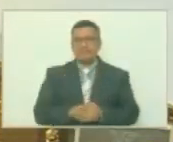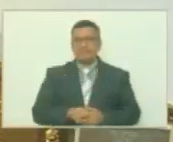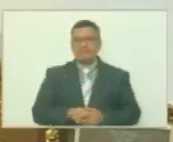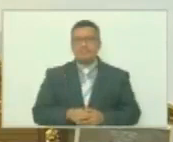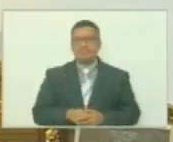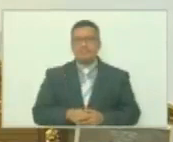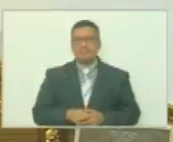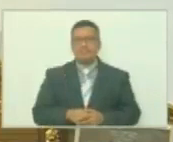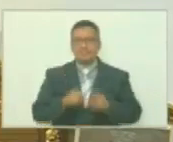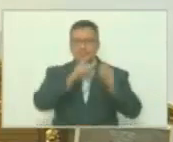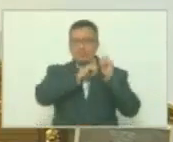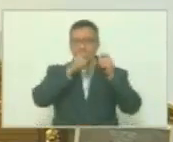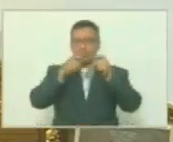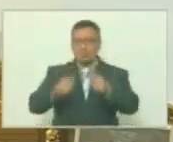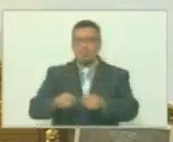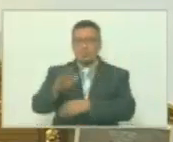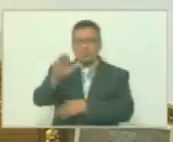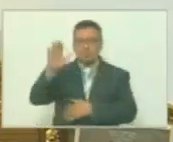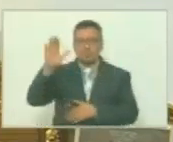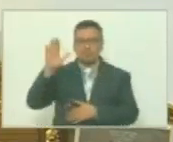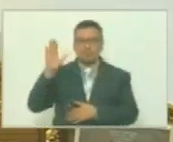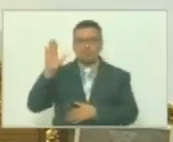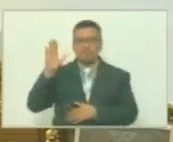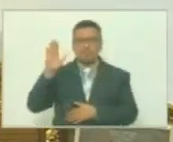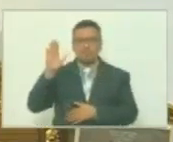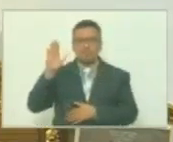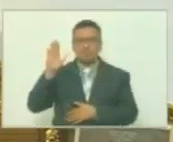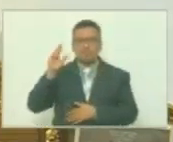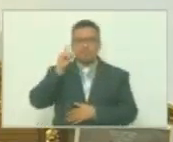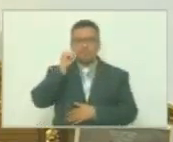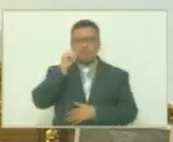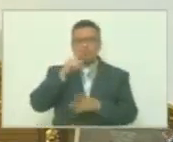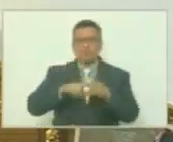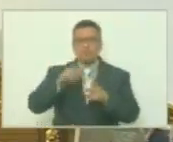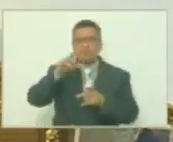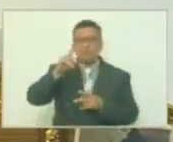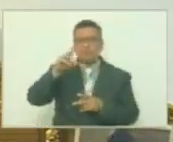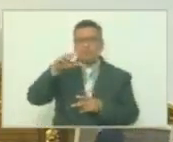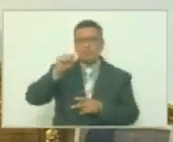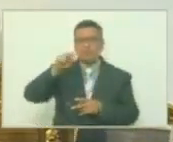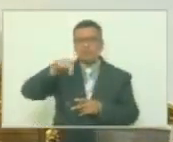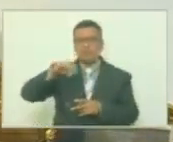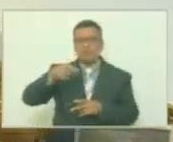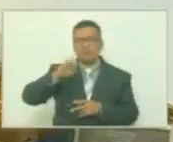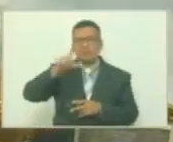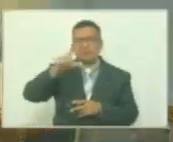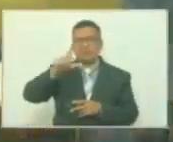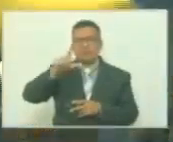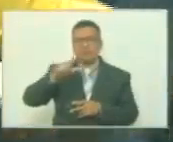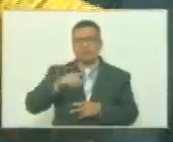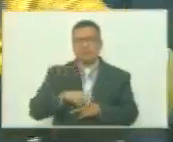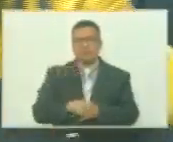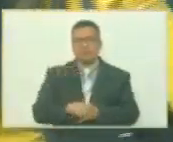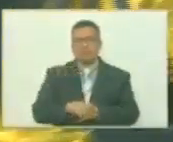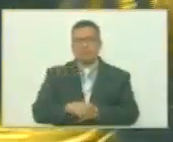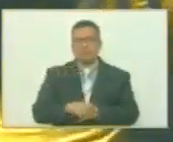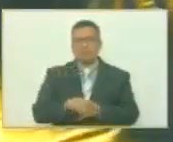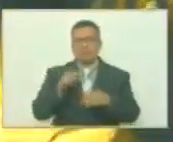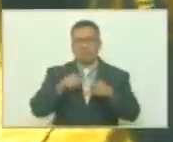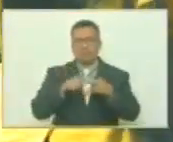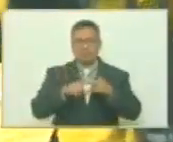designó y se juramentó al ciudadano Daniel Augusto Ramírez como